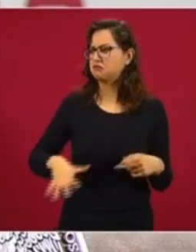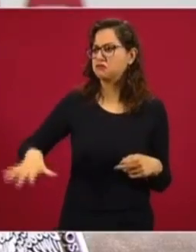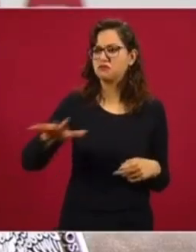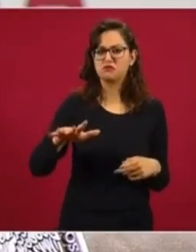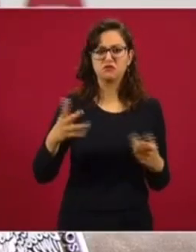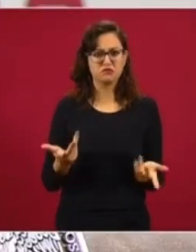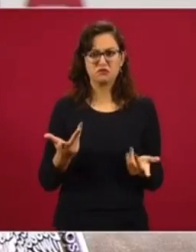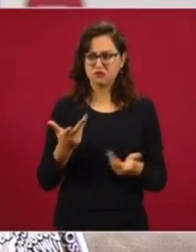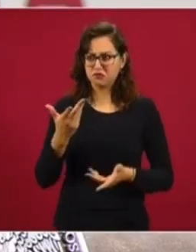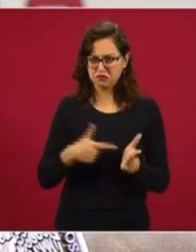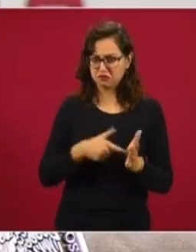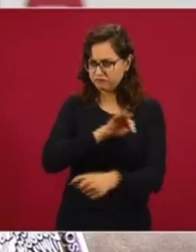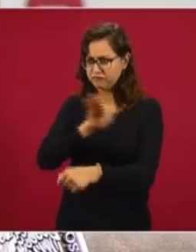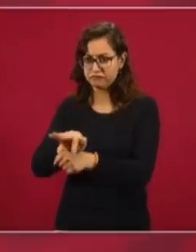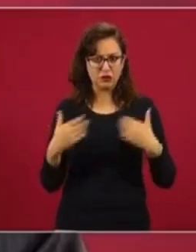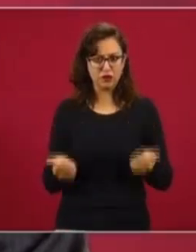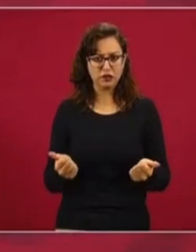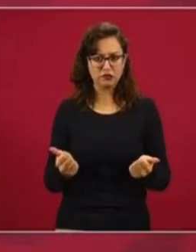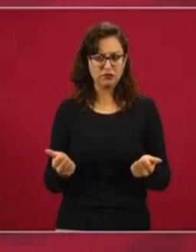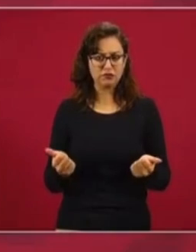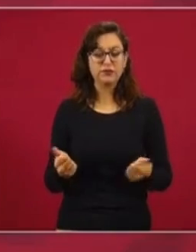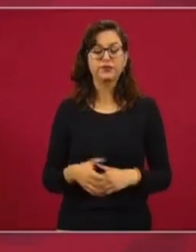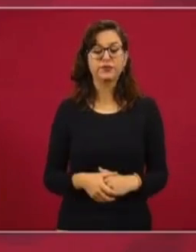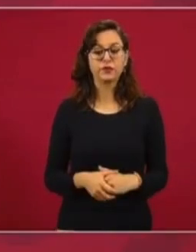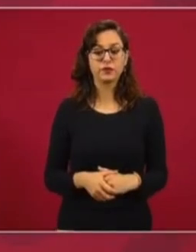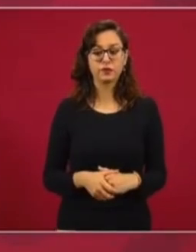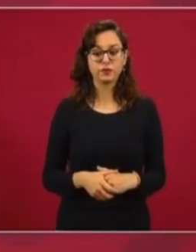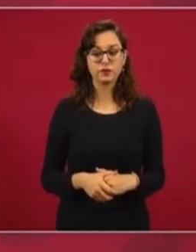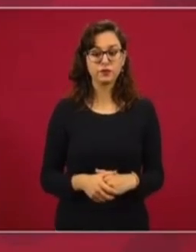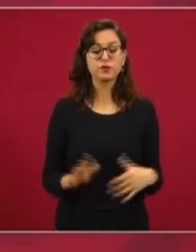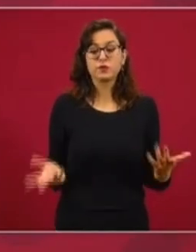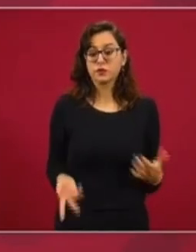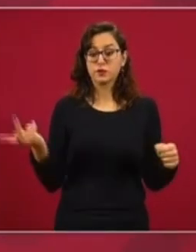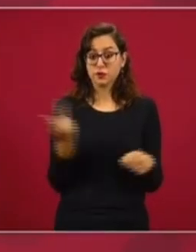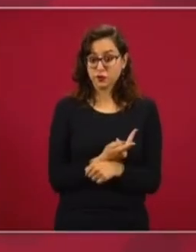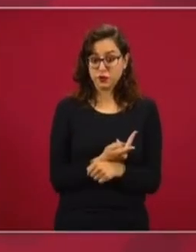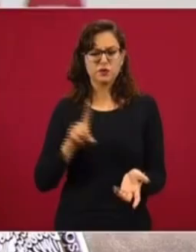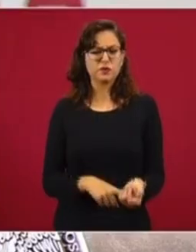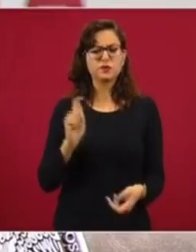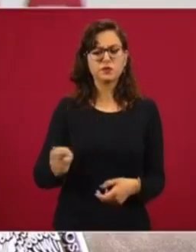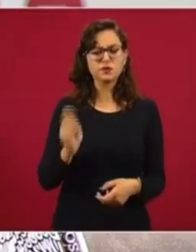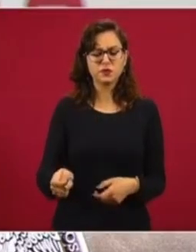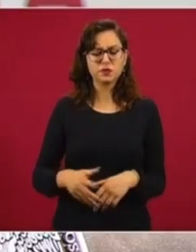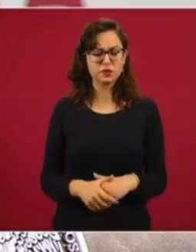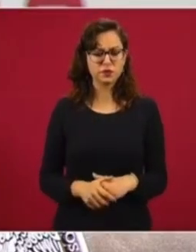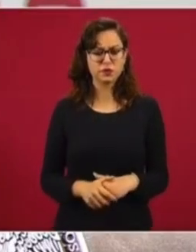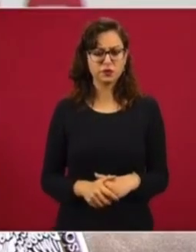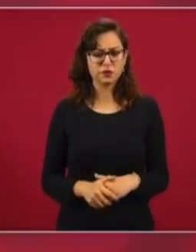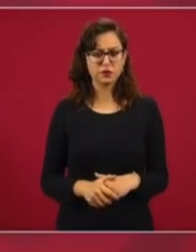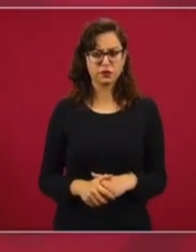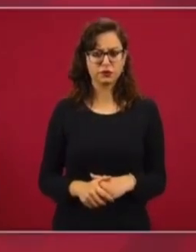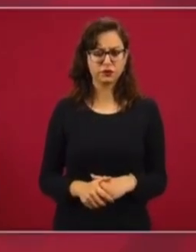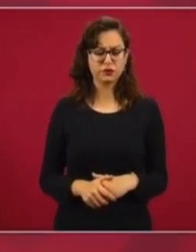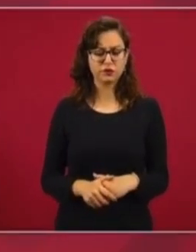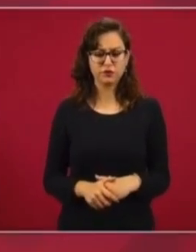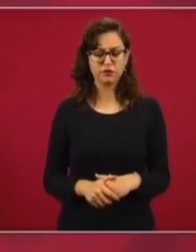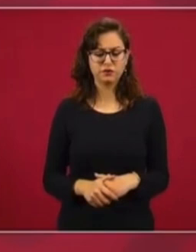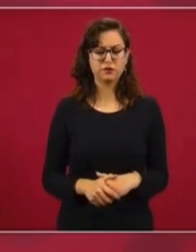No el hombre para la ley. Entonces, ¿qué sucede? En el gobierno hay una maraña